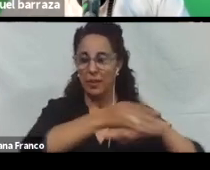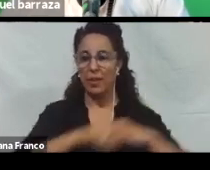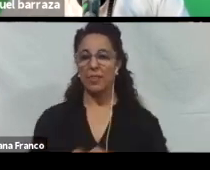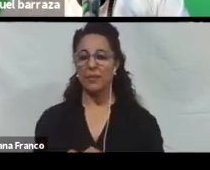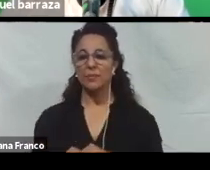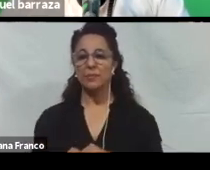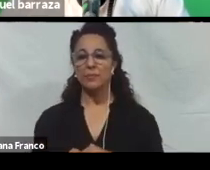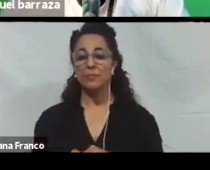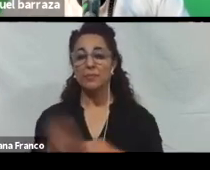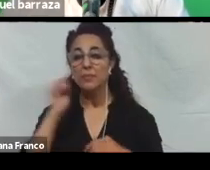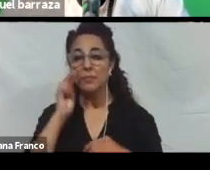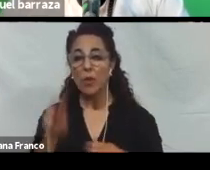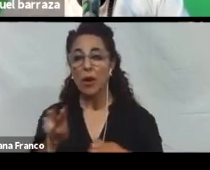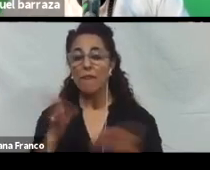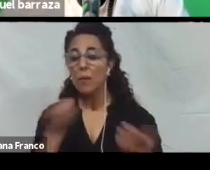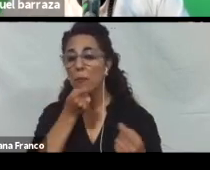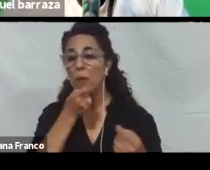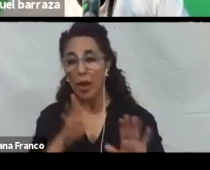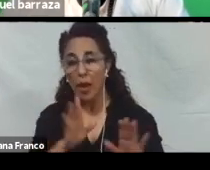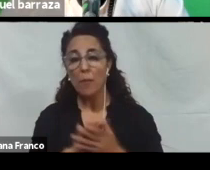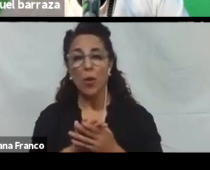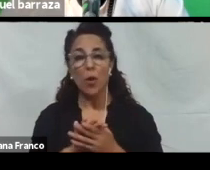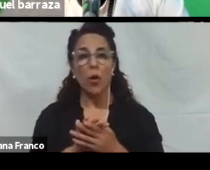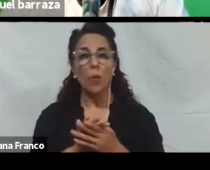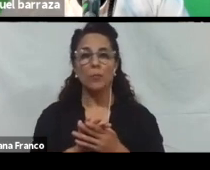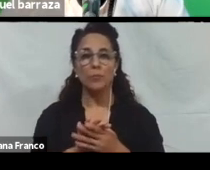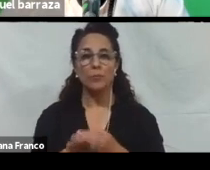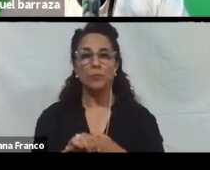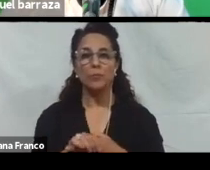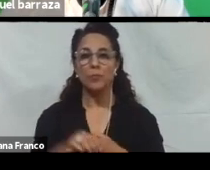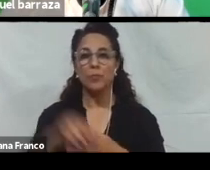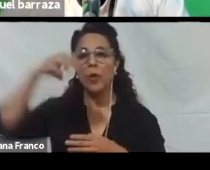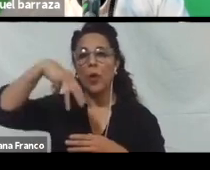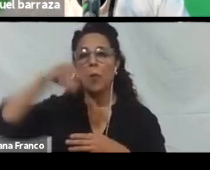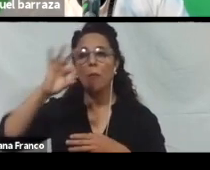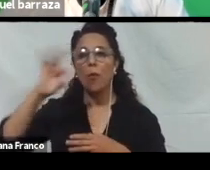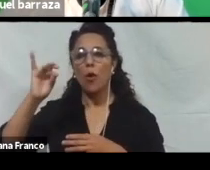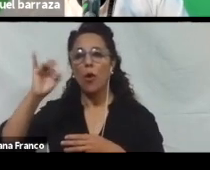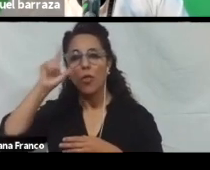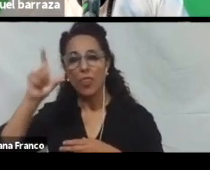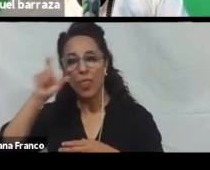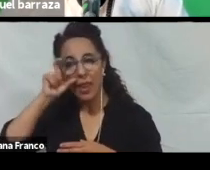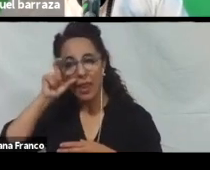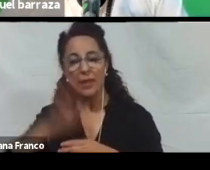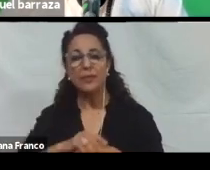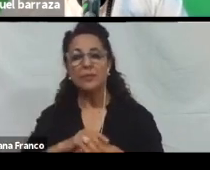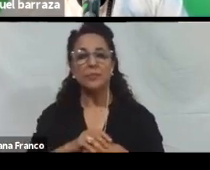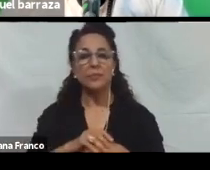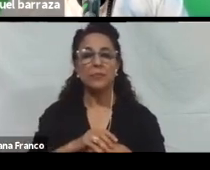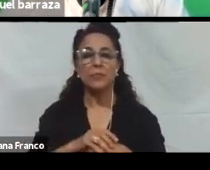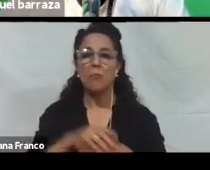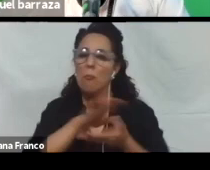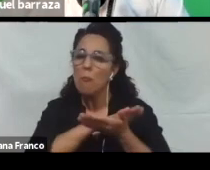Vamos a ver algunas herramientas. Por ejemplo. Moodle. Esta herramienta. Está basada. Con un modelo de enseñanza.